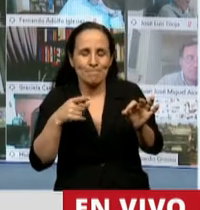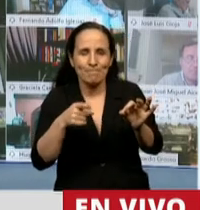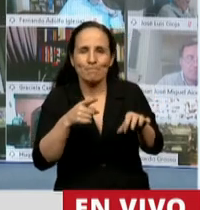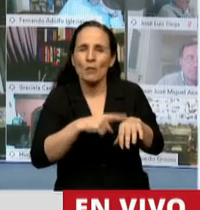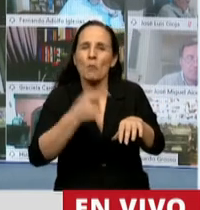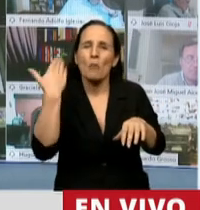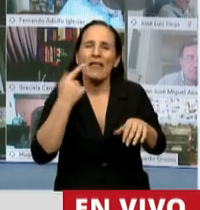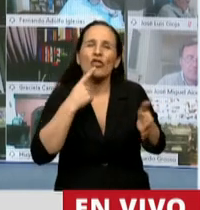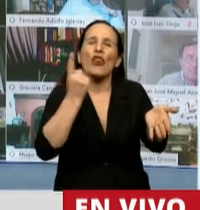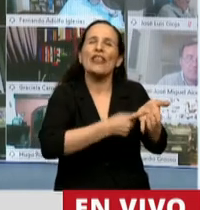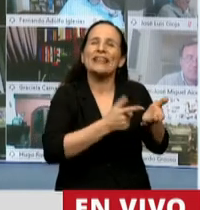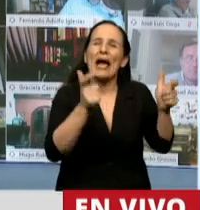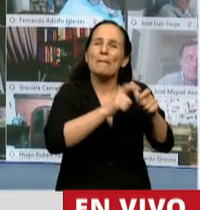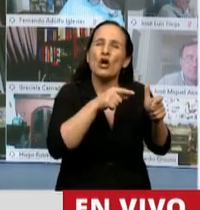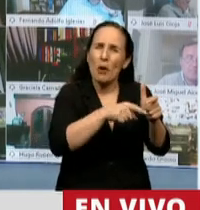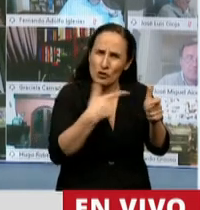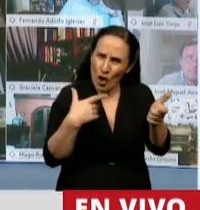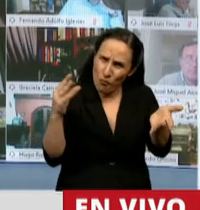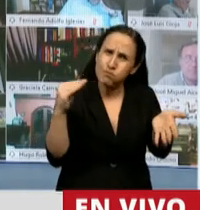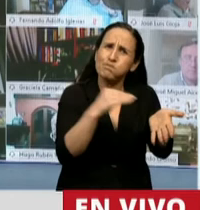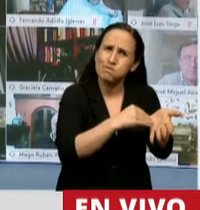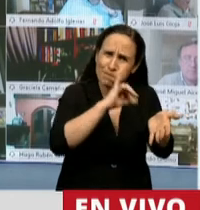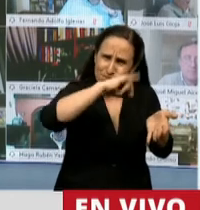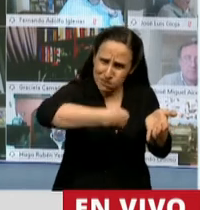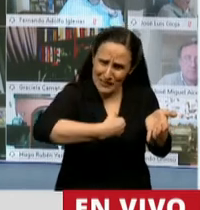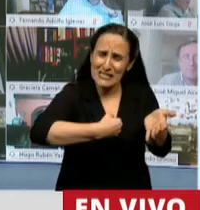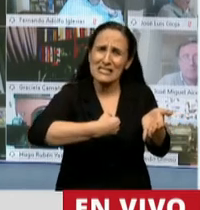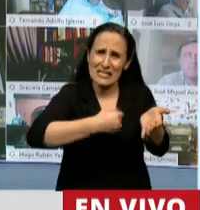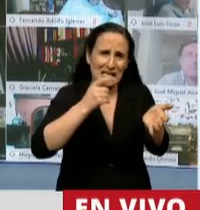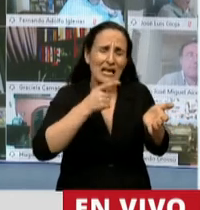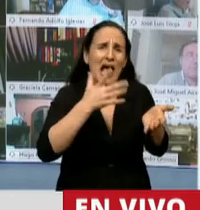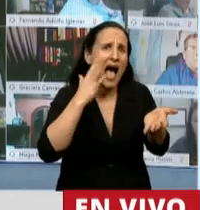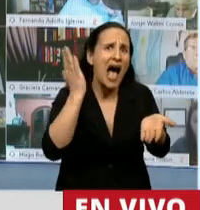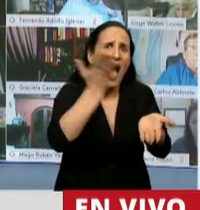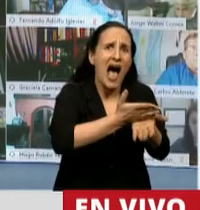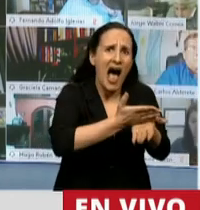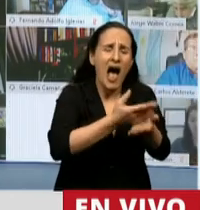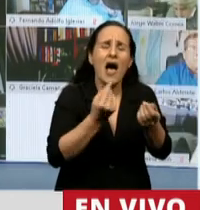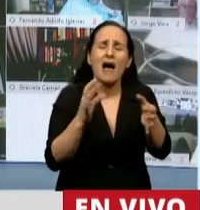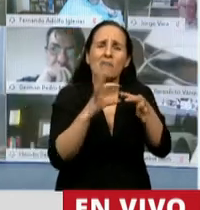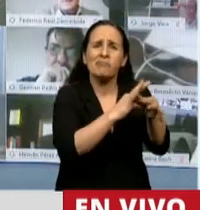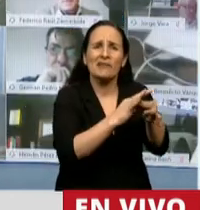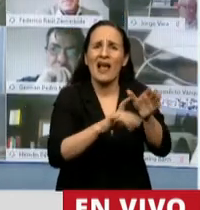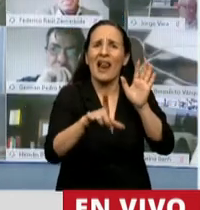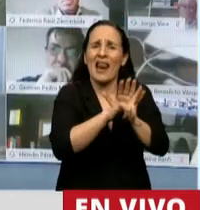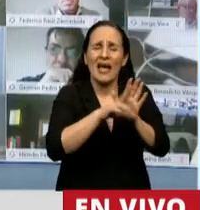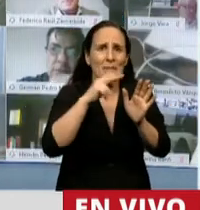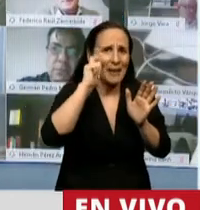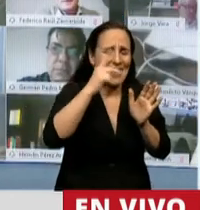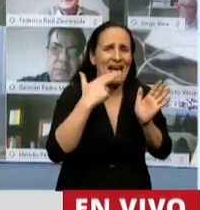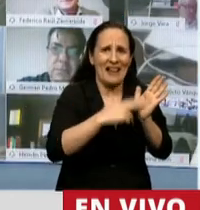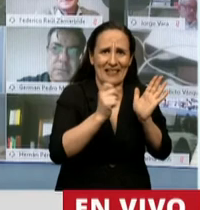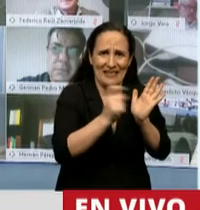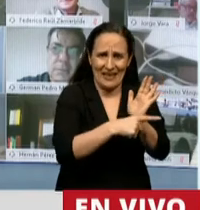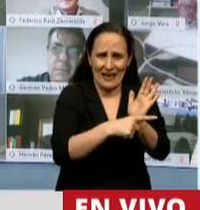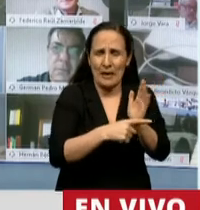en el dictamen se agregó las sanciones por infracción a la ley penal tributaria que es